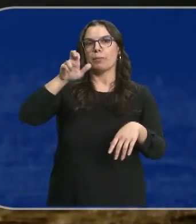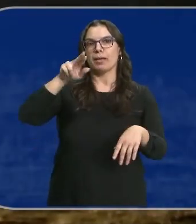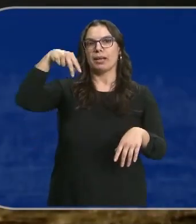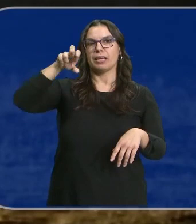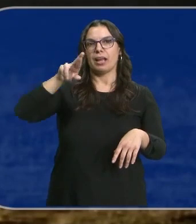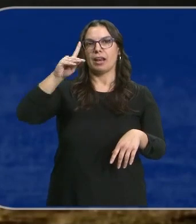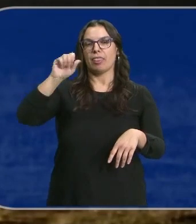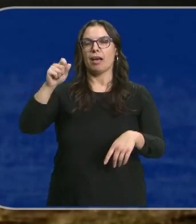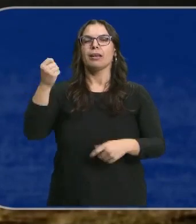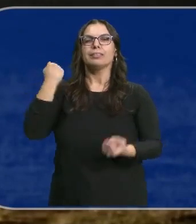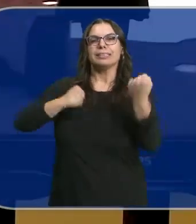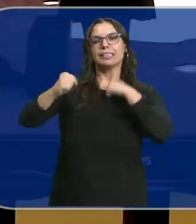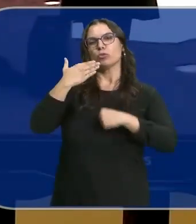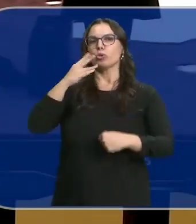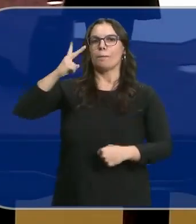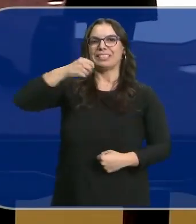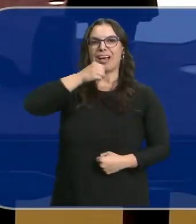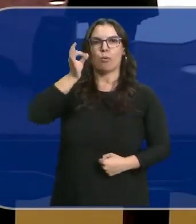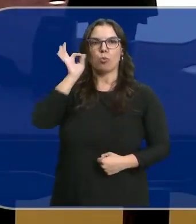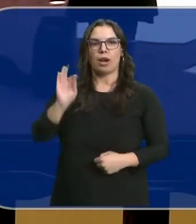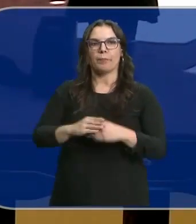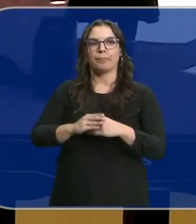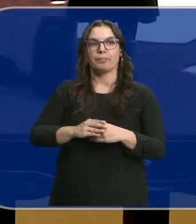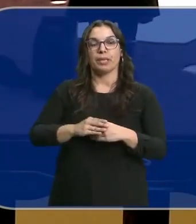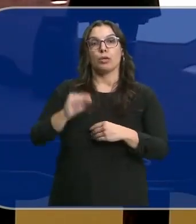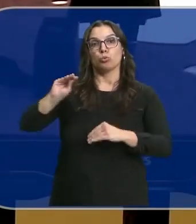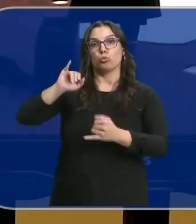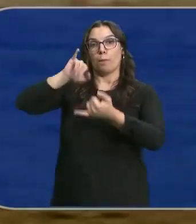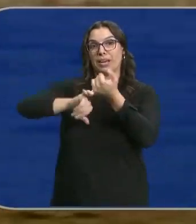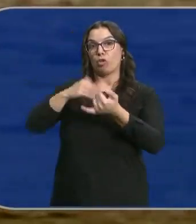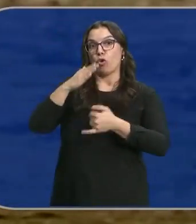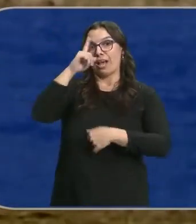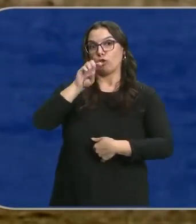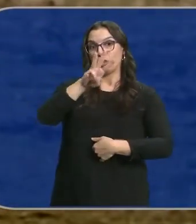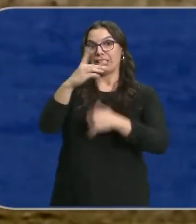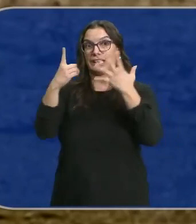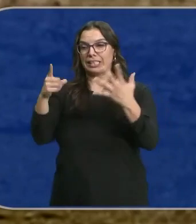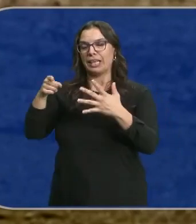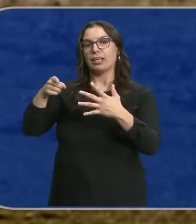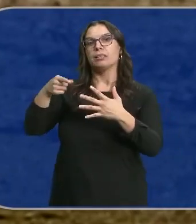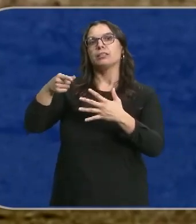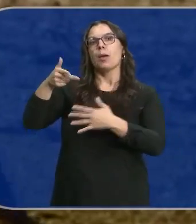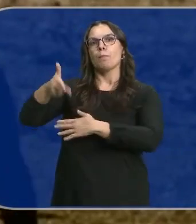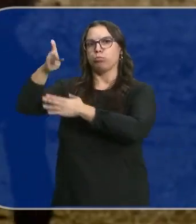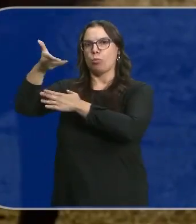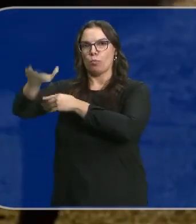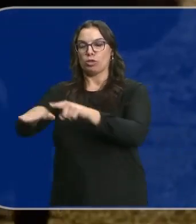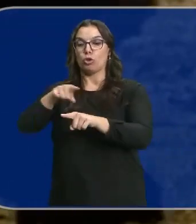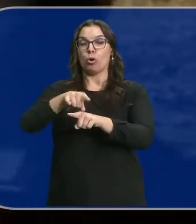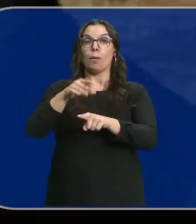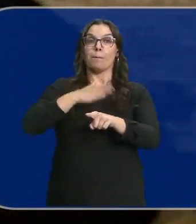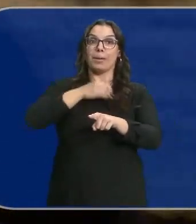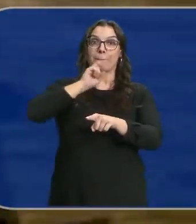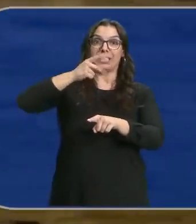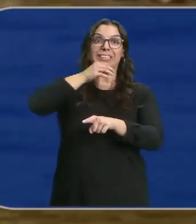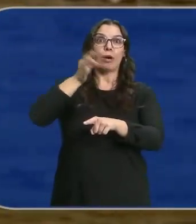a su bisabuela. Después de haber fusilado a mi bisabuelo en el 36, la raparon el pelo, la pasearon como un animal por